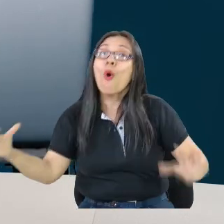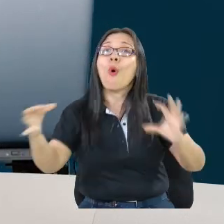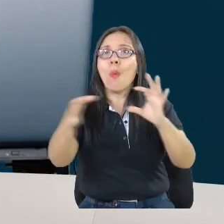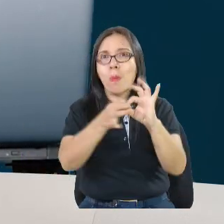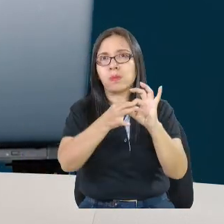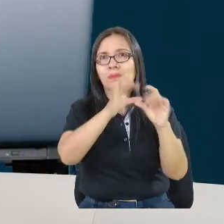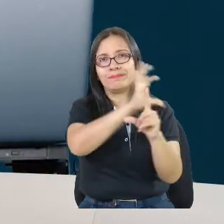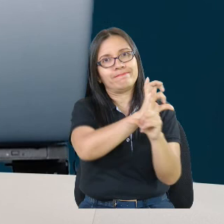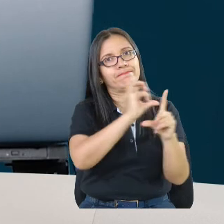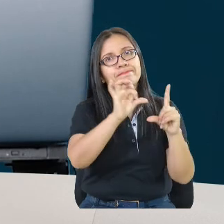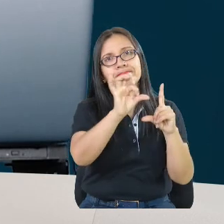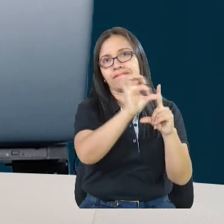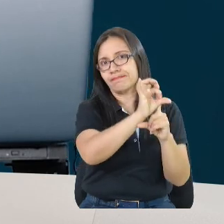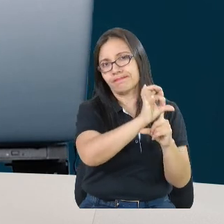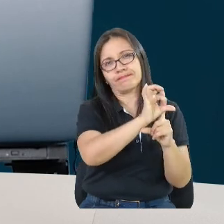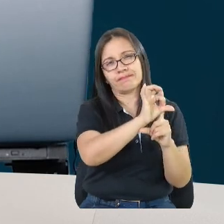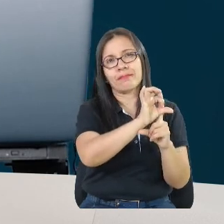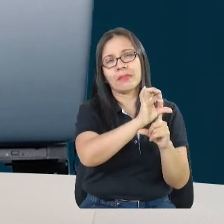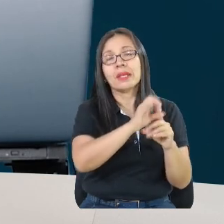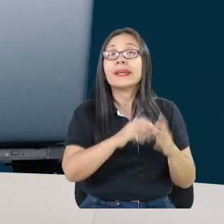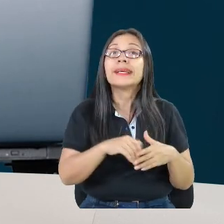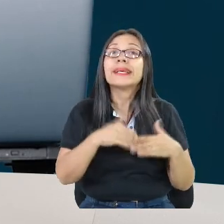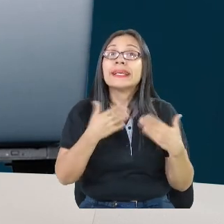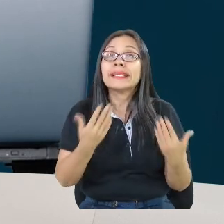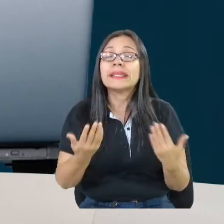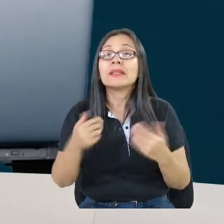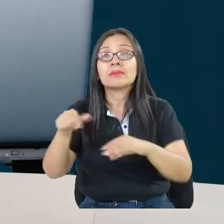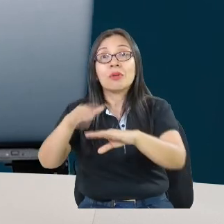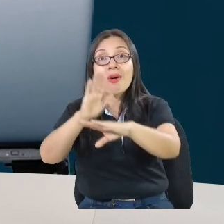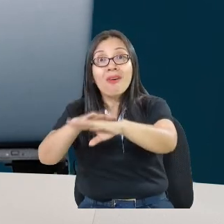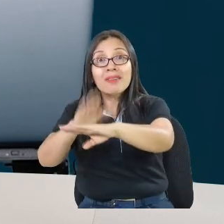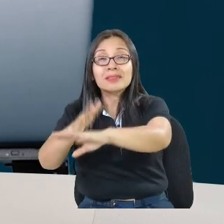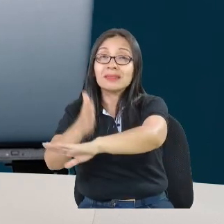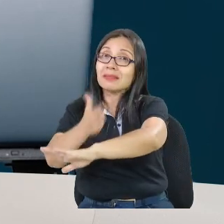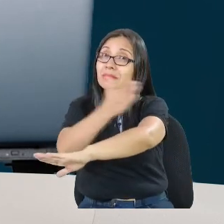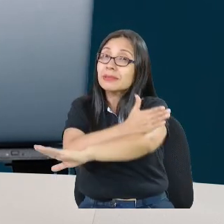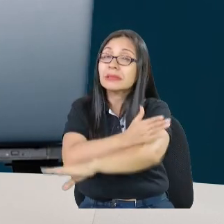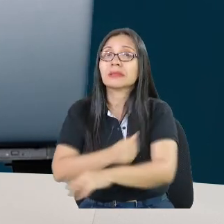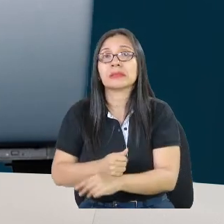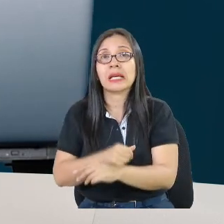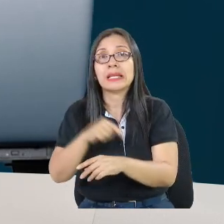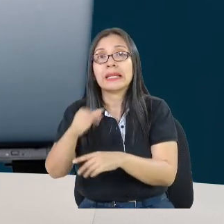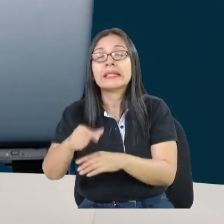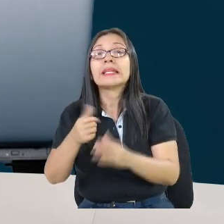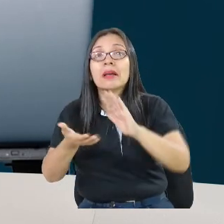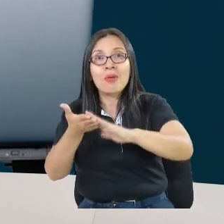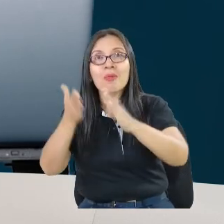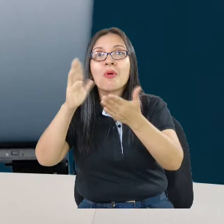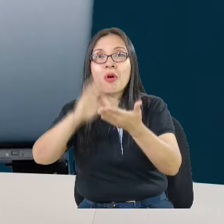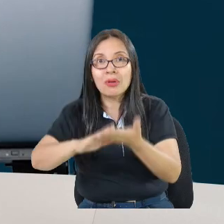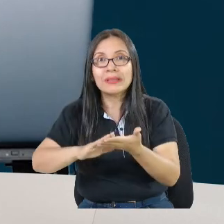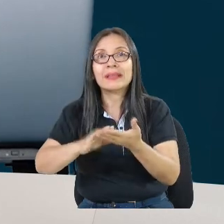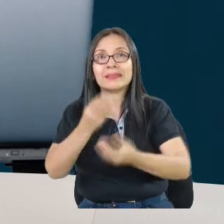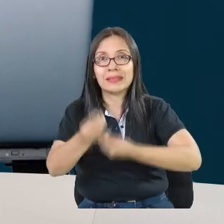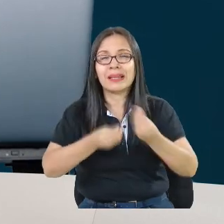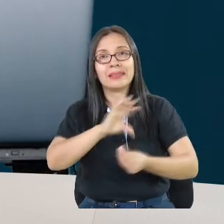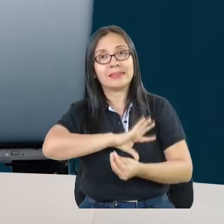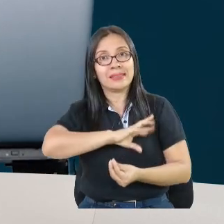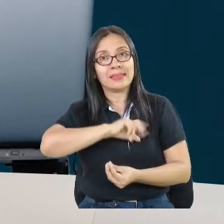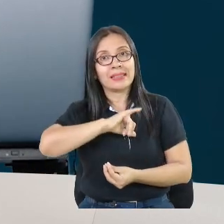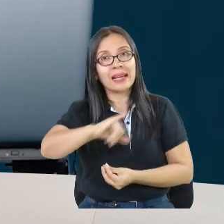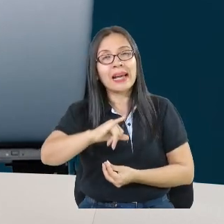y cómo el sistema de alertas tempranas, inteligentes y comunitarias de Cali se construya colectivamente